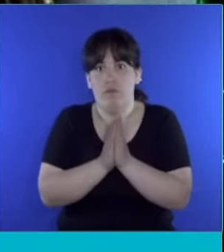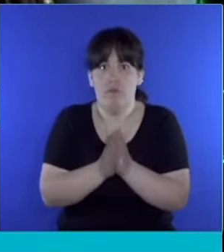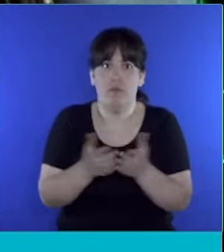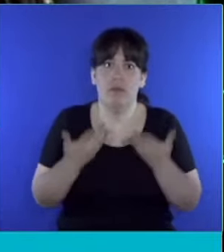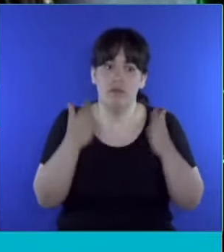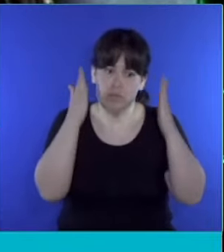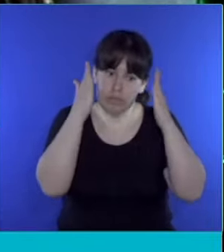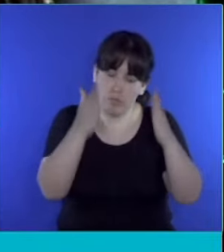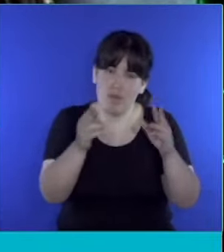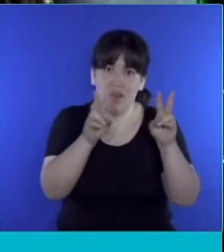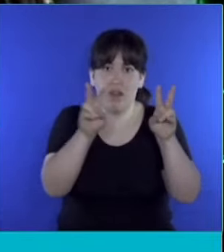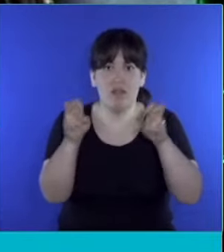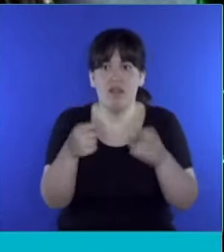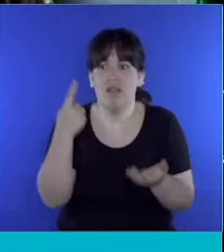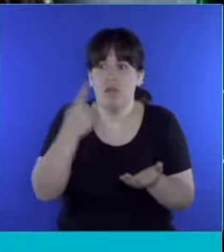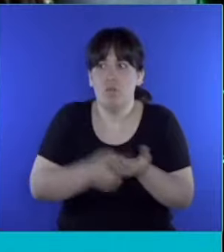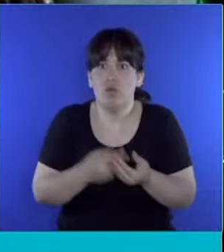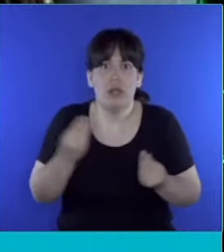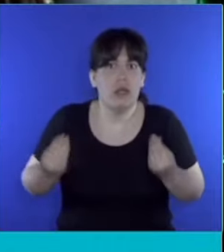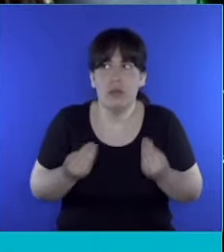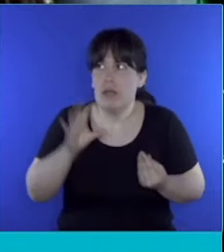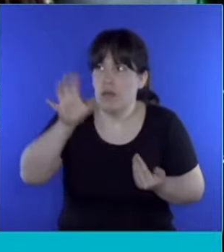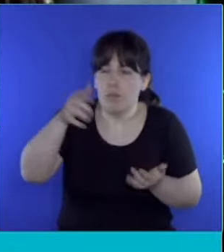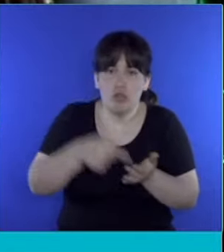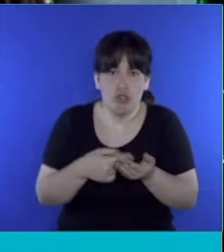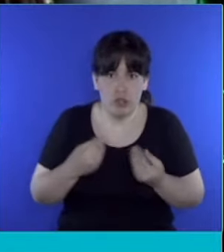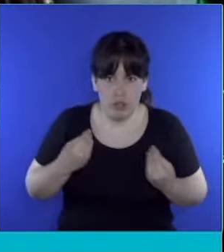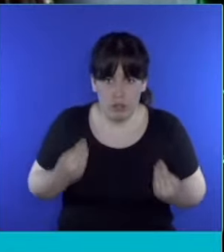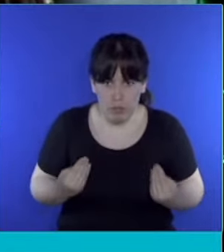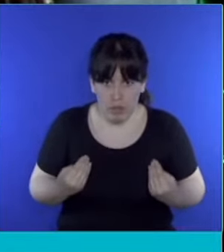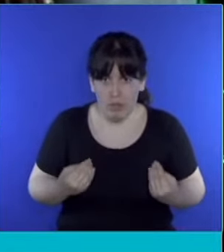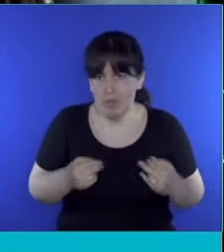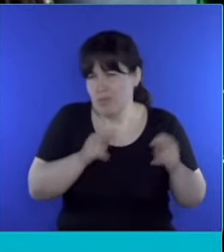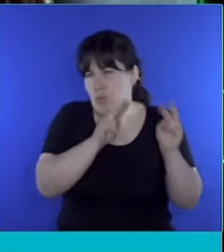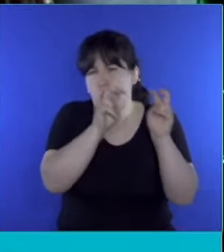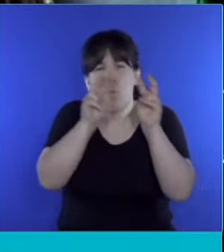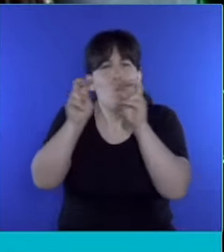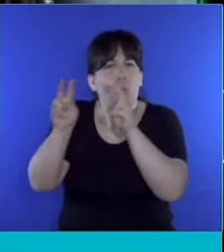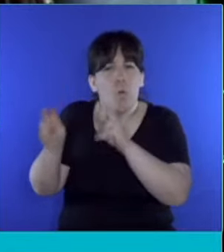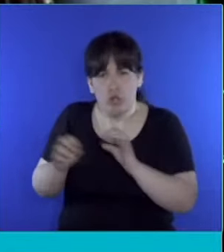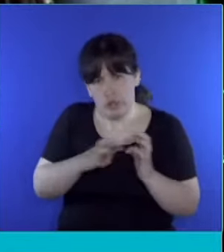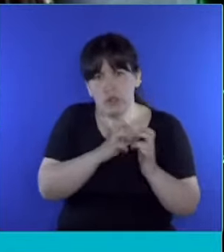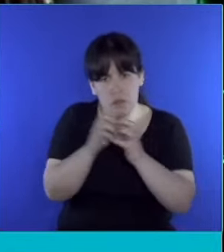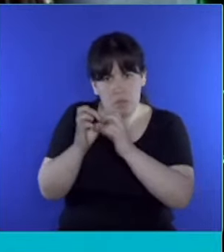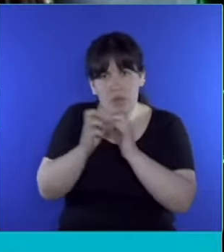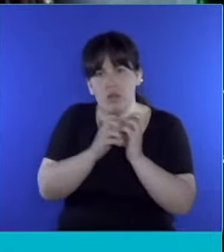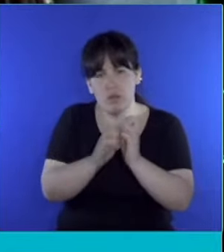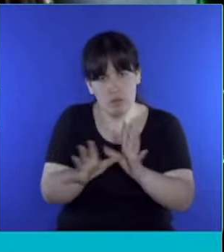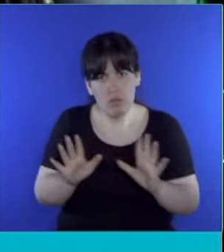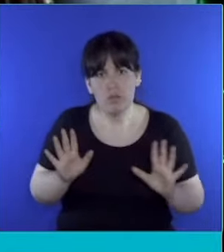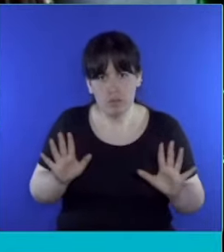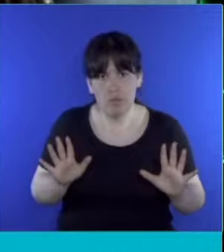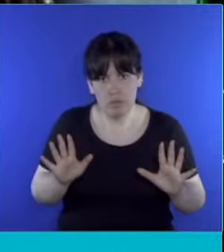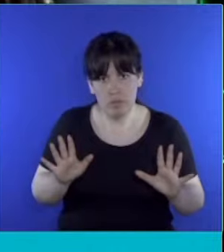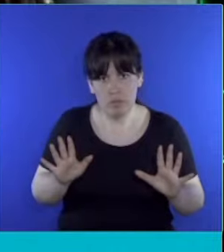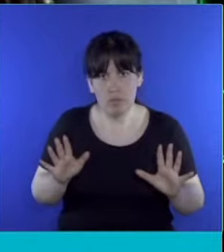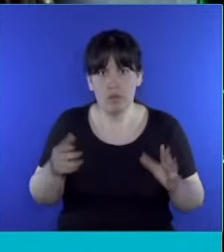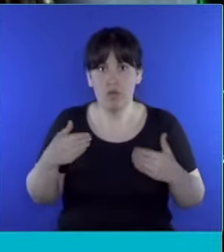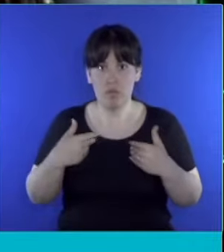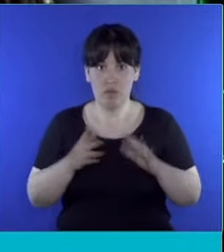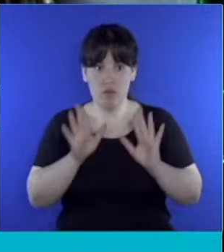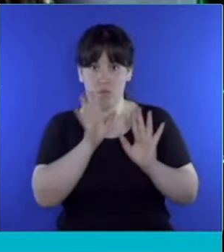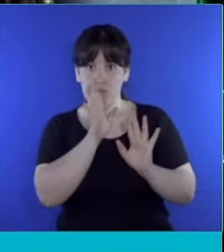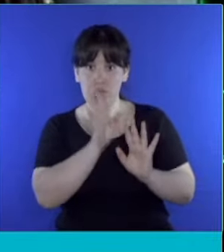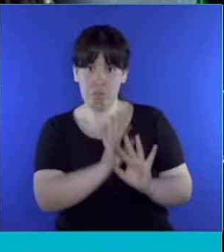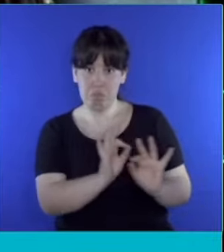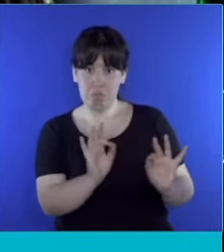el tema y decidamos qué vamos a hacer en la provincia de Buenos Aires. Hay un montón de temas para discutir. ¿Vamos a mantener la EPAOS o